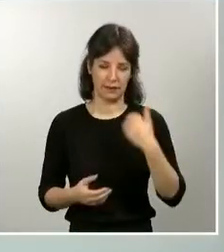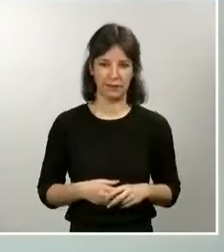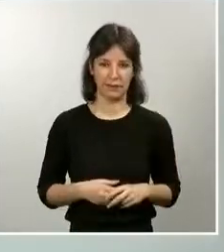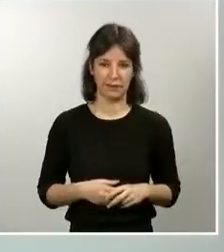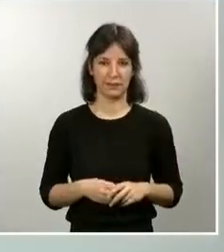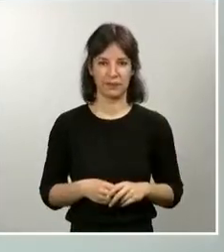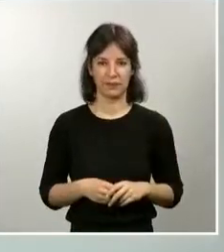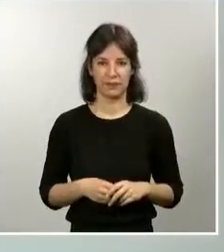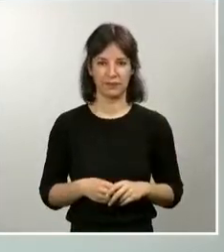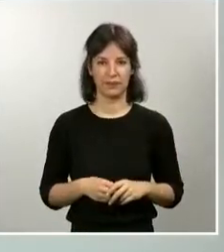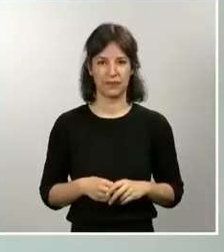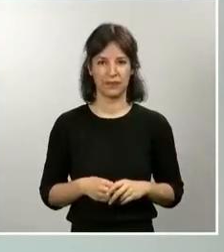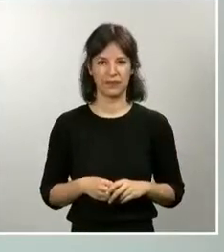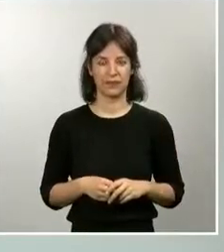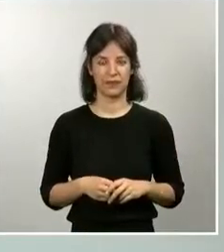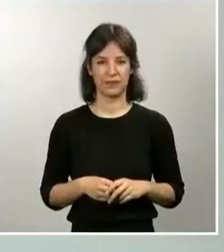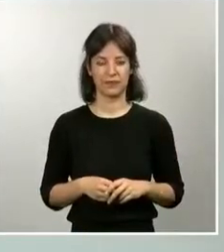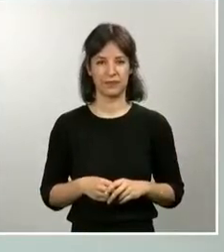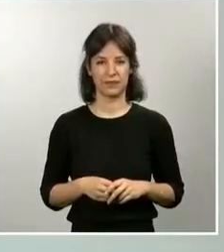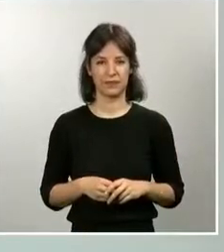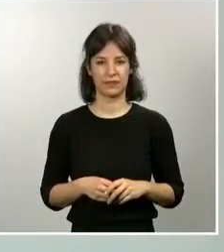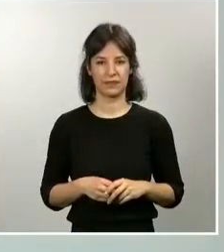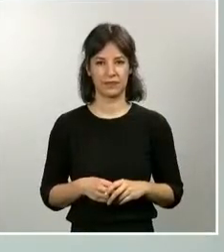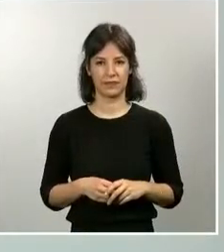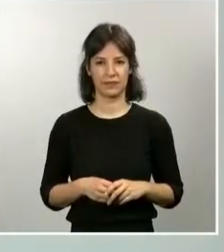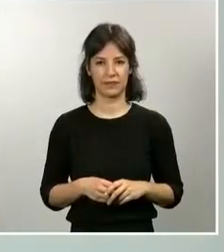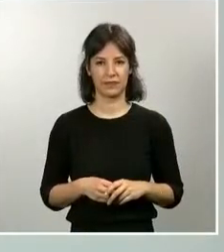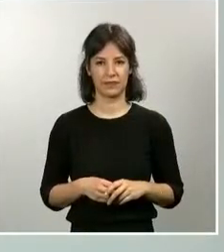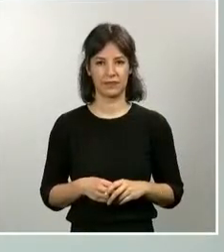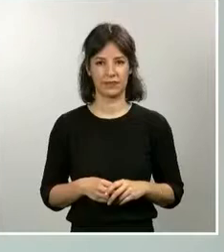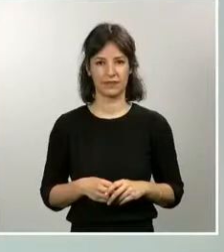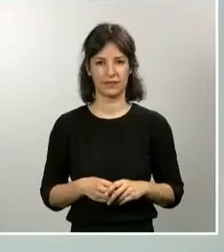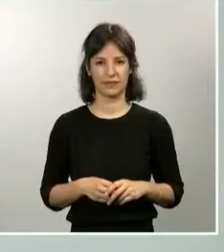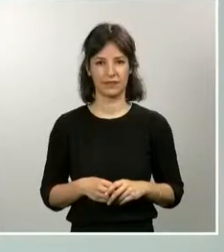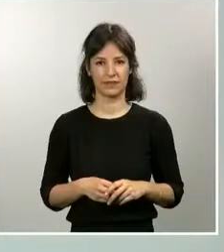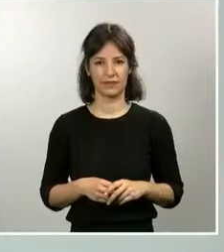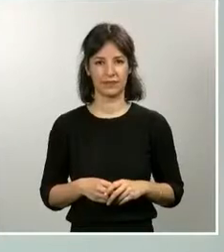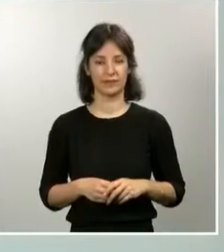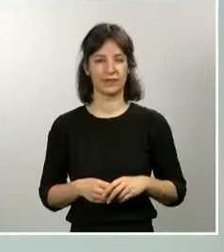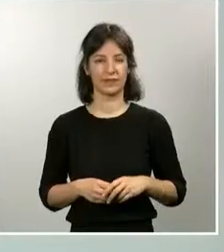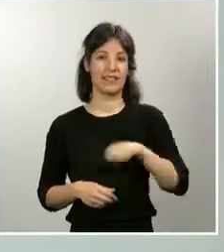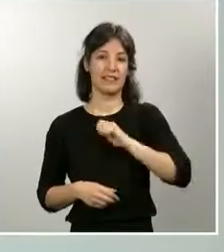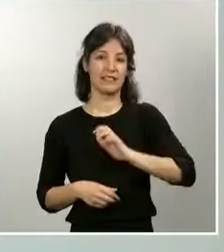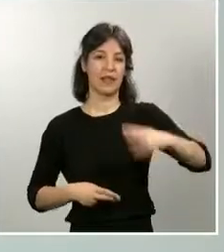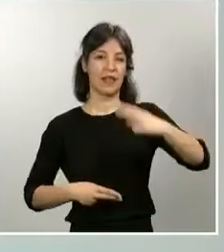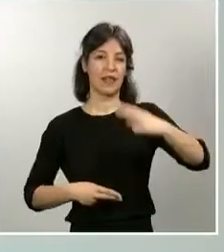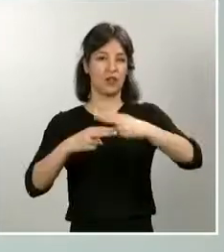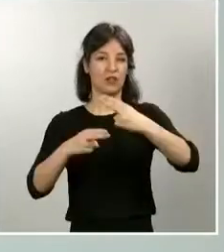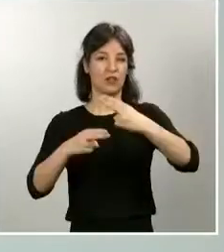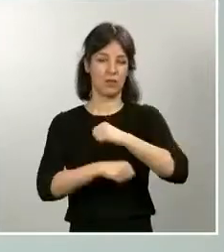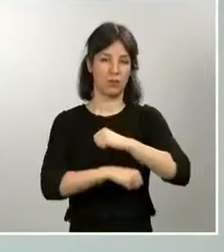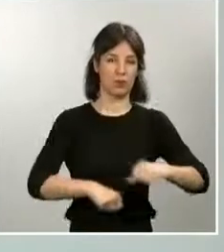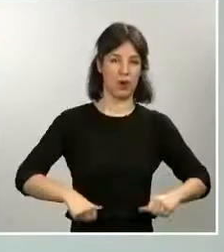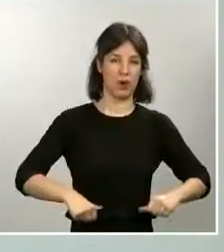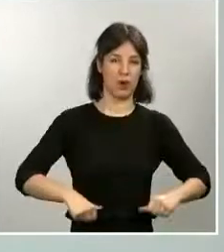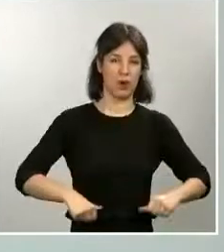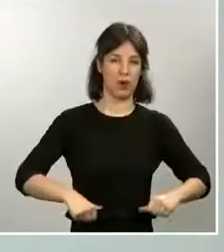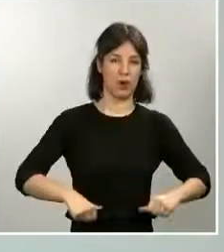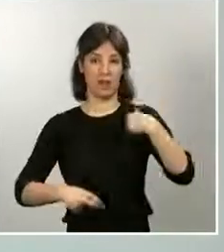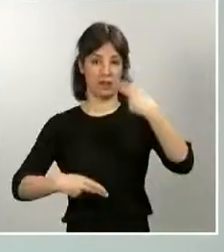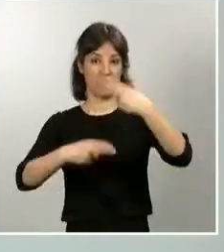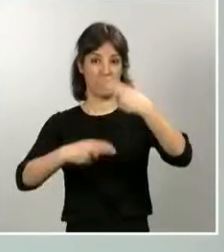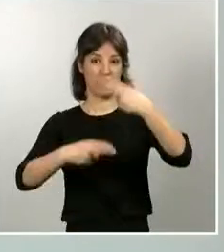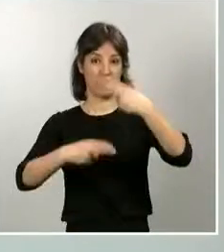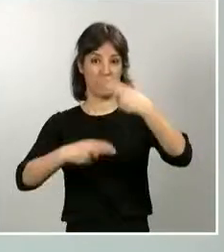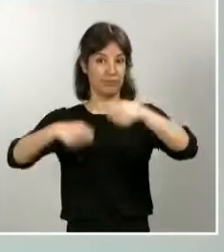Asimismo, en lo referente al cierre de fronteras interiores con Francia y Portugal, en las últimas 24 horas se han